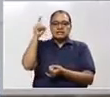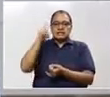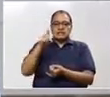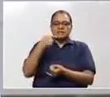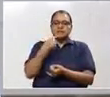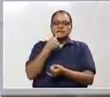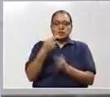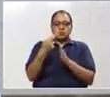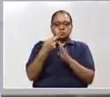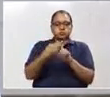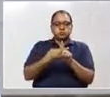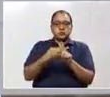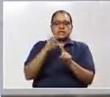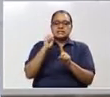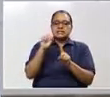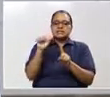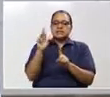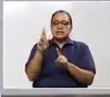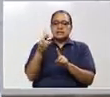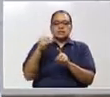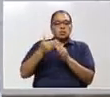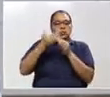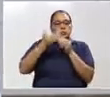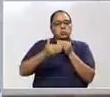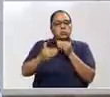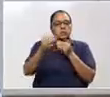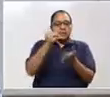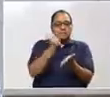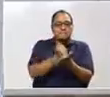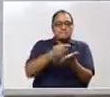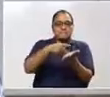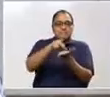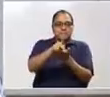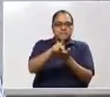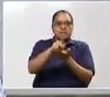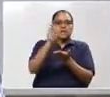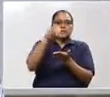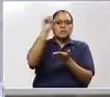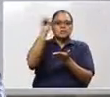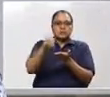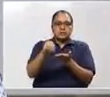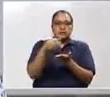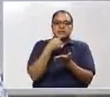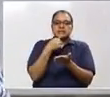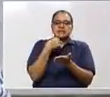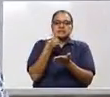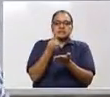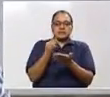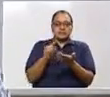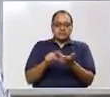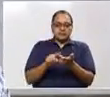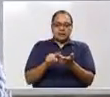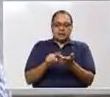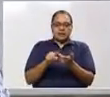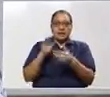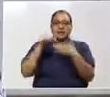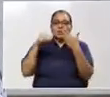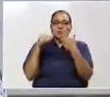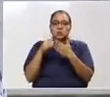tributarios que durante el resto del año, y esta es una medida que incentiva directamente